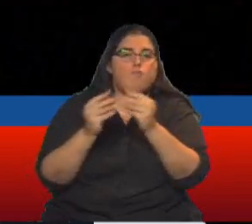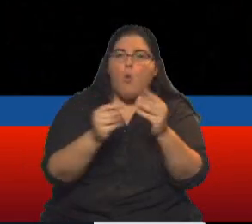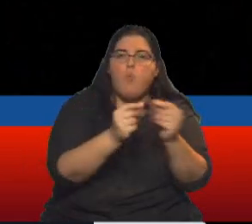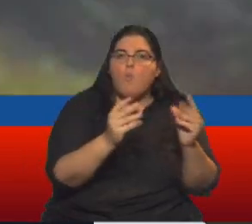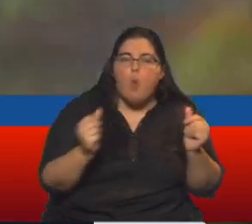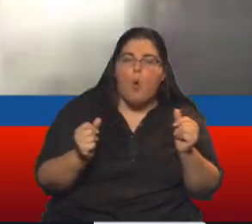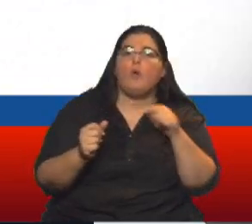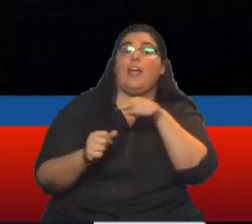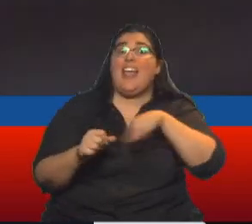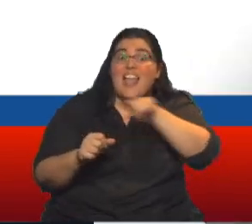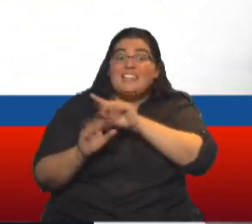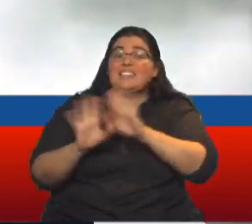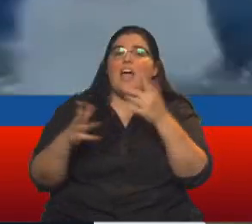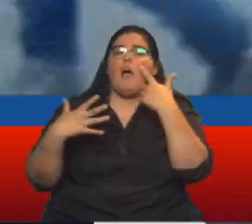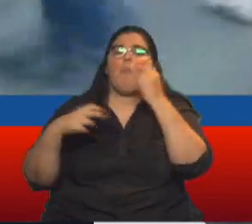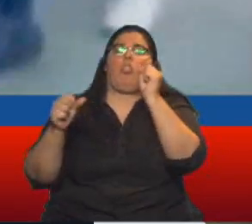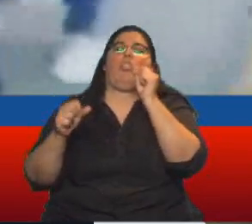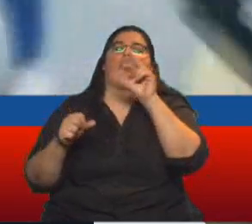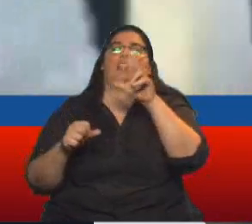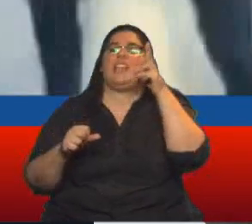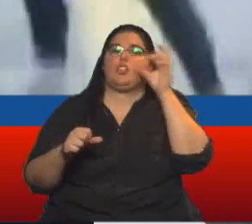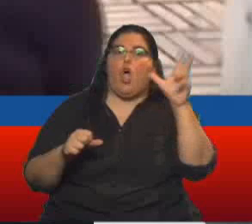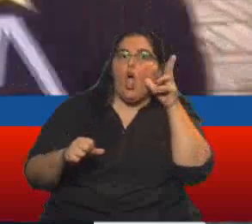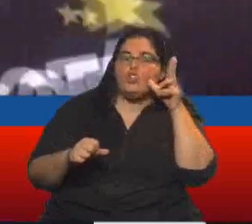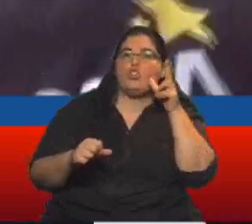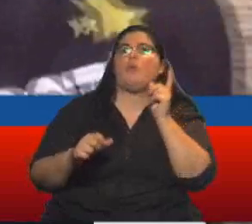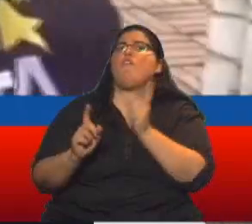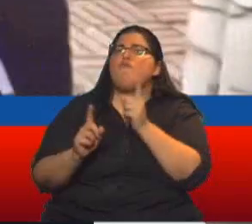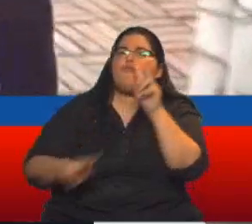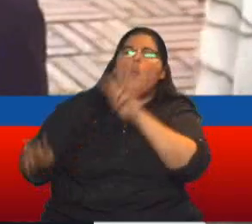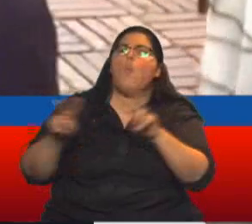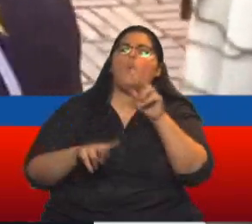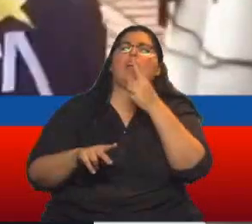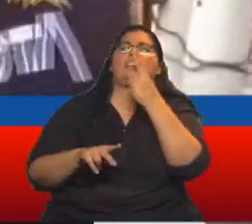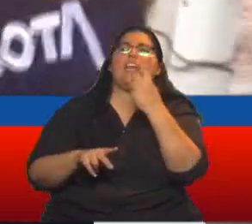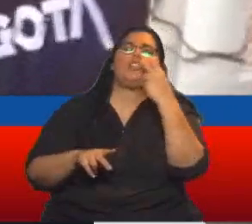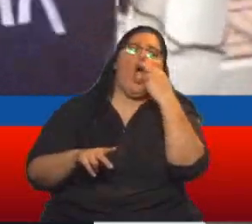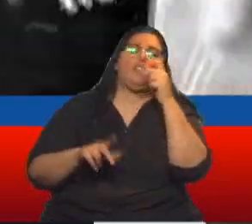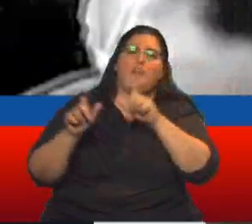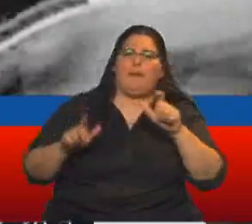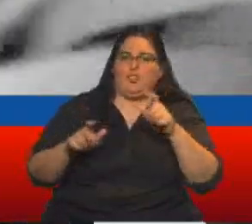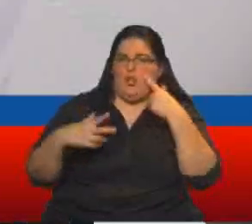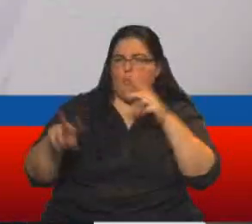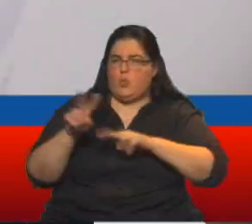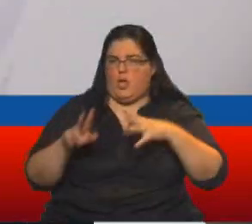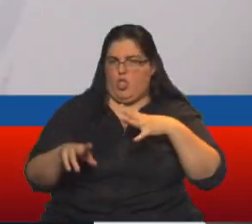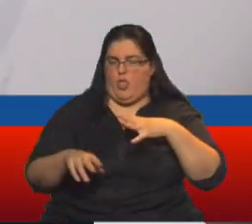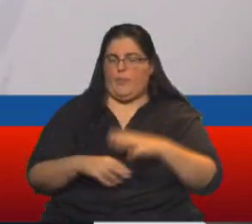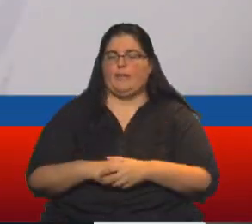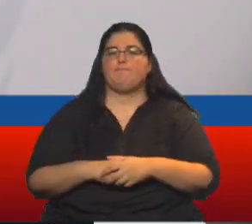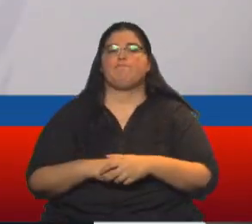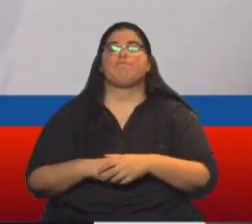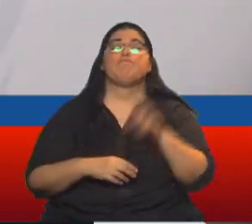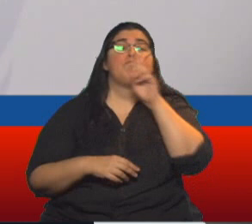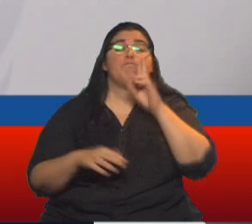de las cuales se han localizado a 308 y se continúa en la búsqueda de 111. La alta